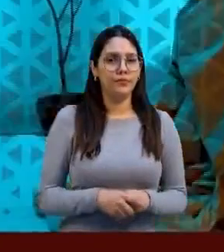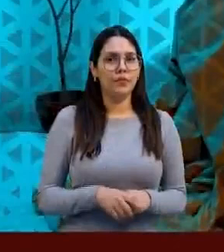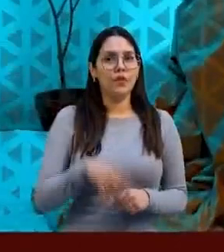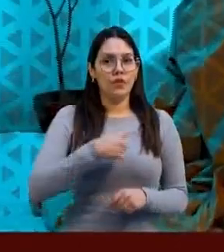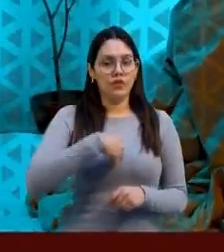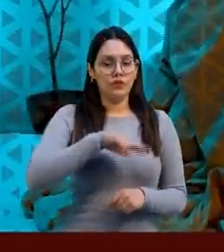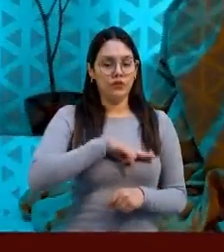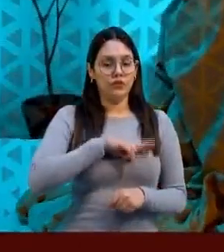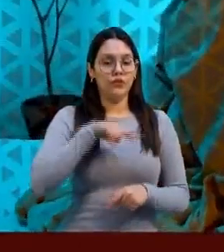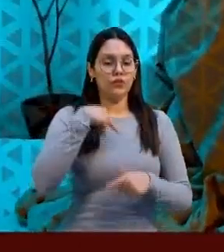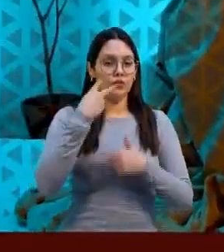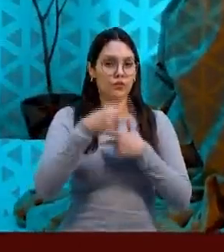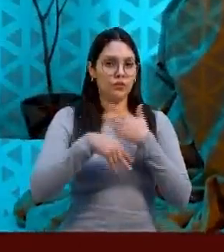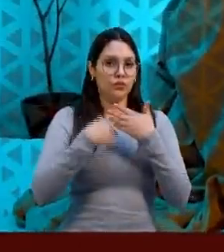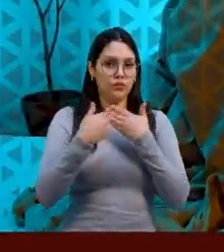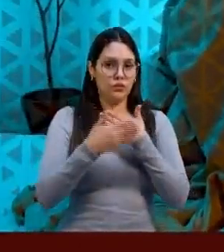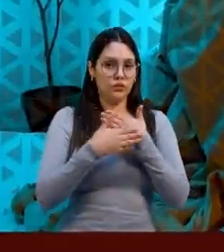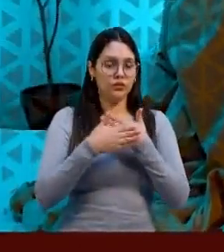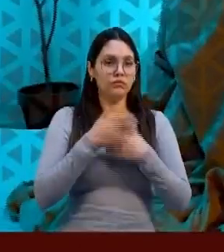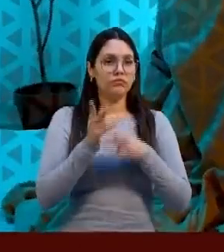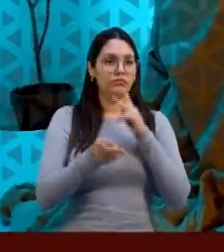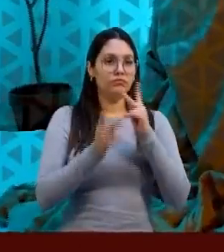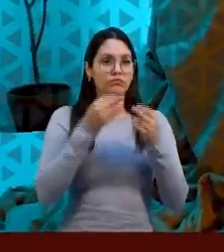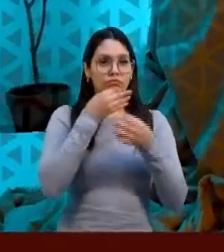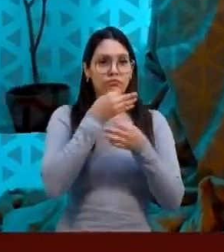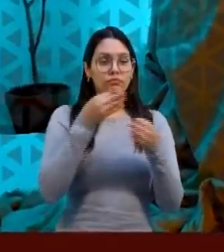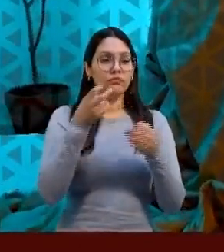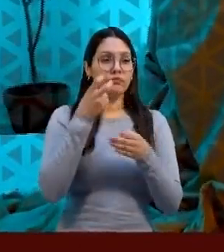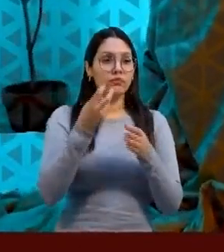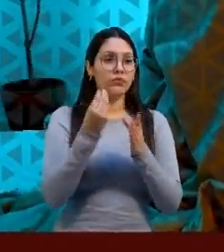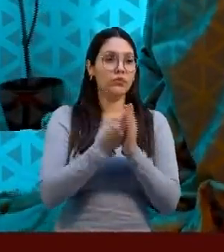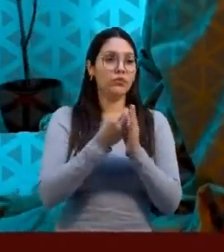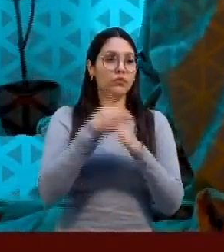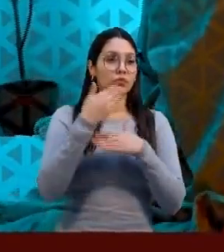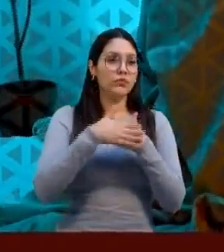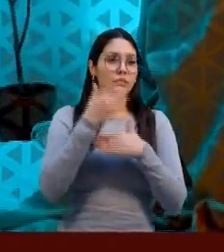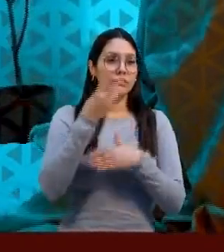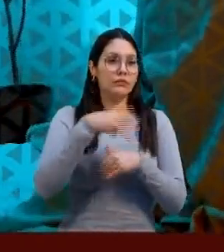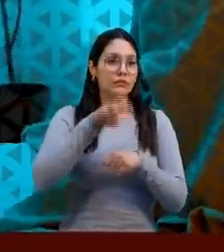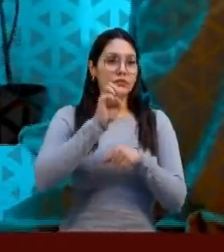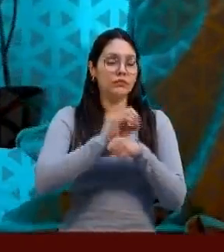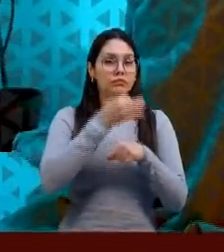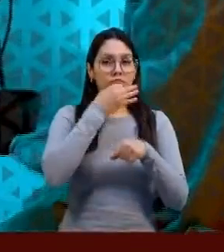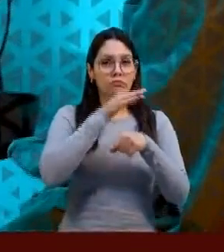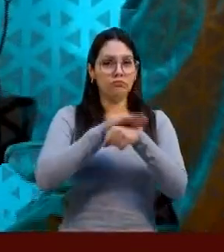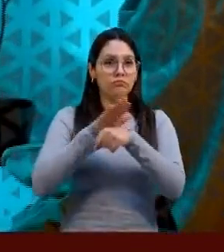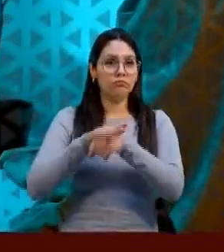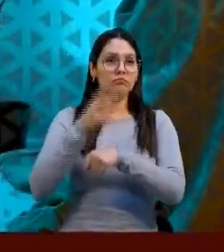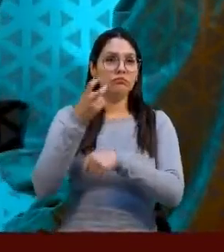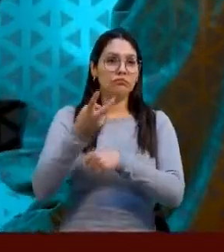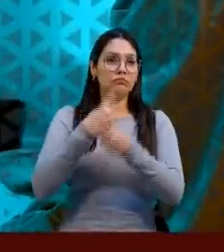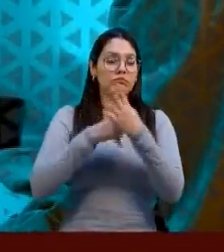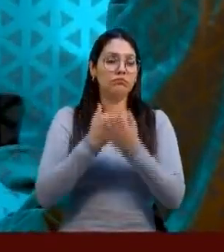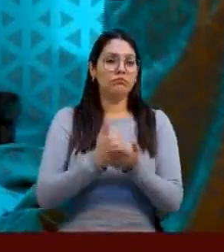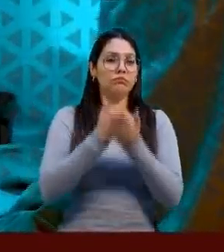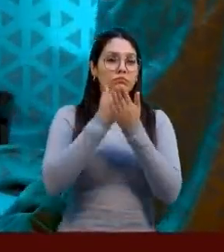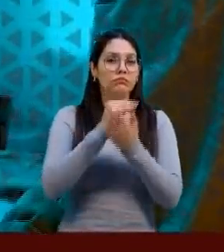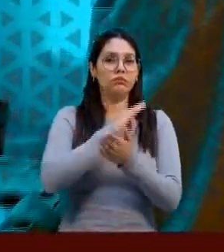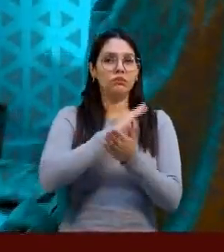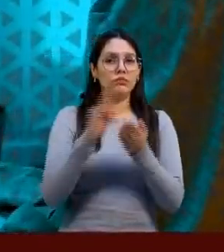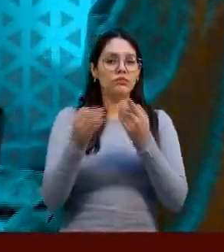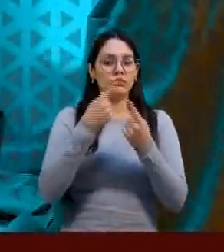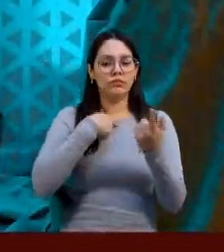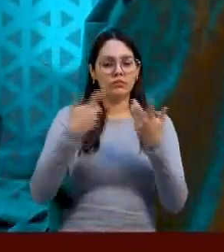cuando lleguemos al final de este curso, que es en unas tres semanas, y que nos va a dar la pauta para realizar